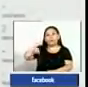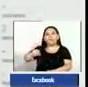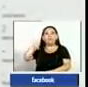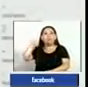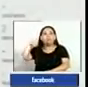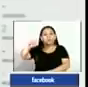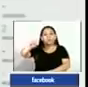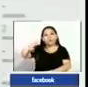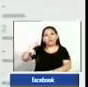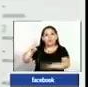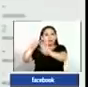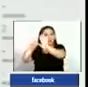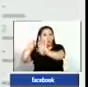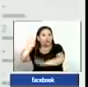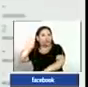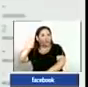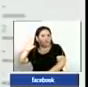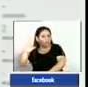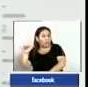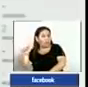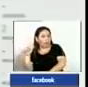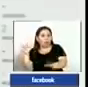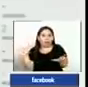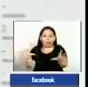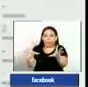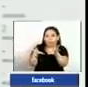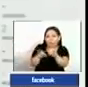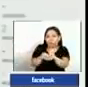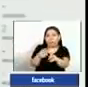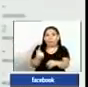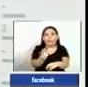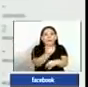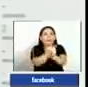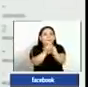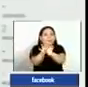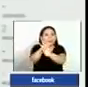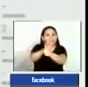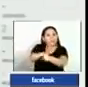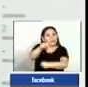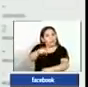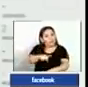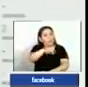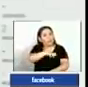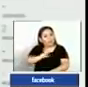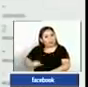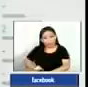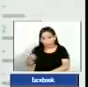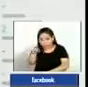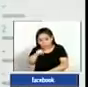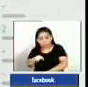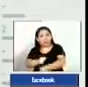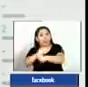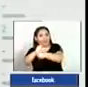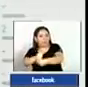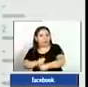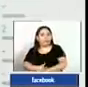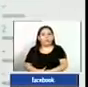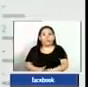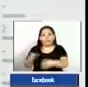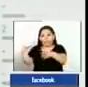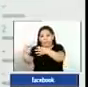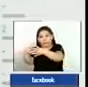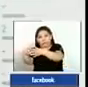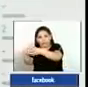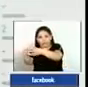10.645 son los casos totales de COVID-19 en El Salvador, los casos confirmados. A esto le restamos